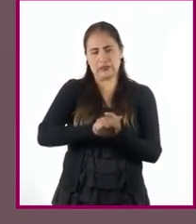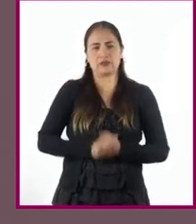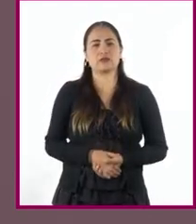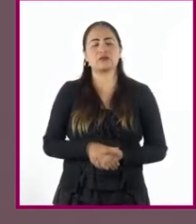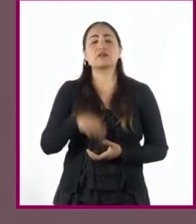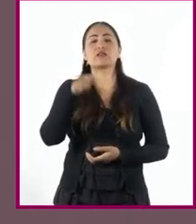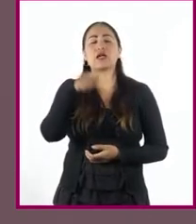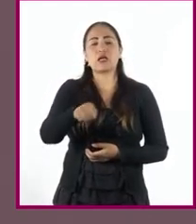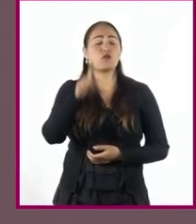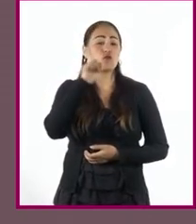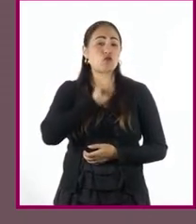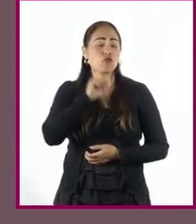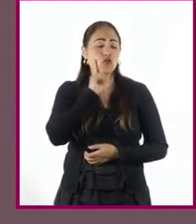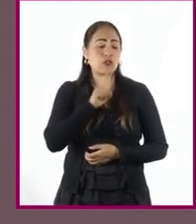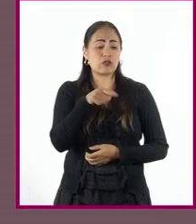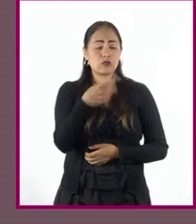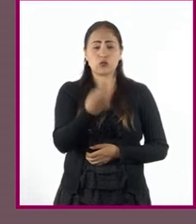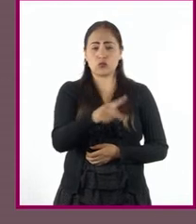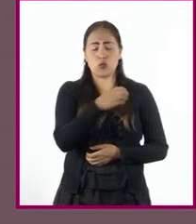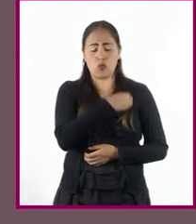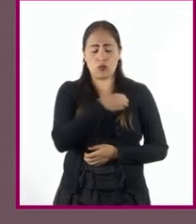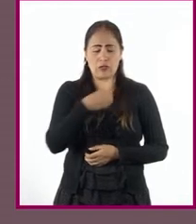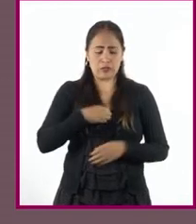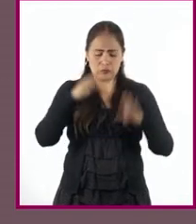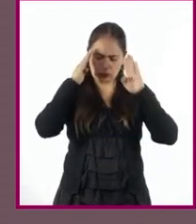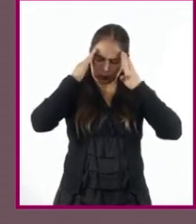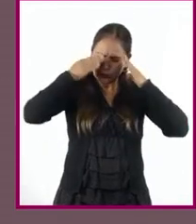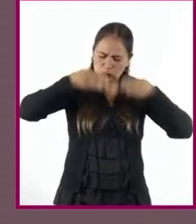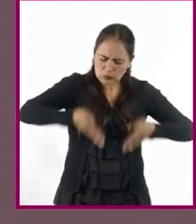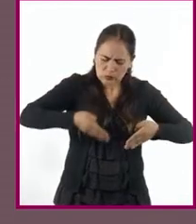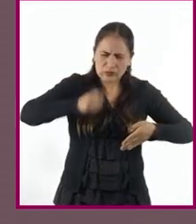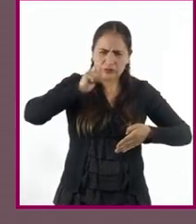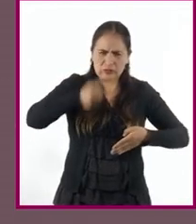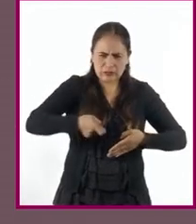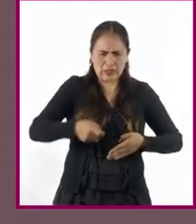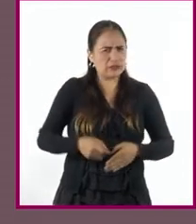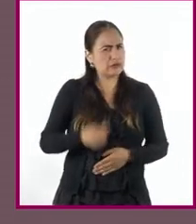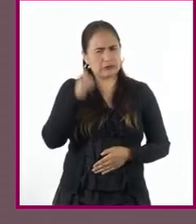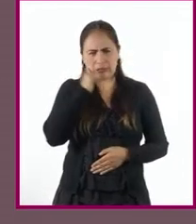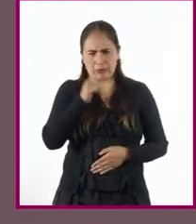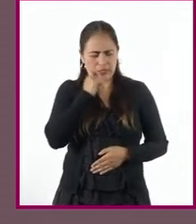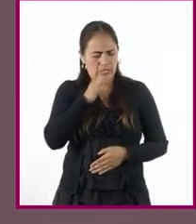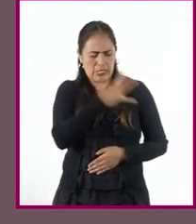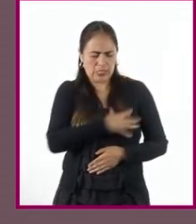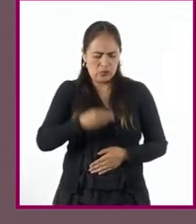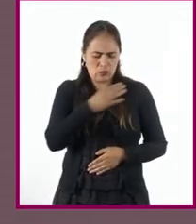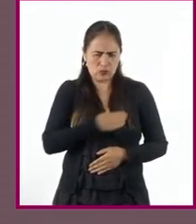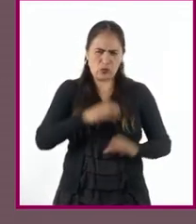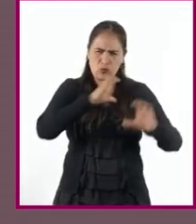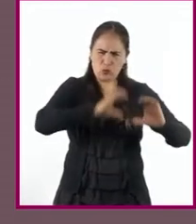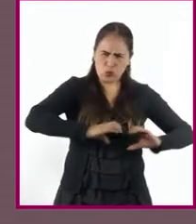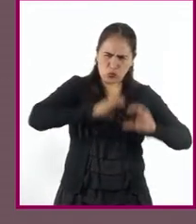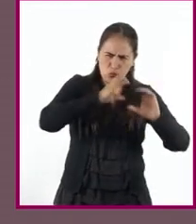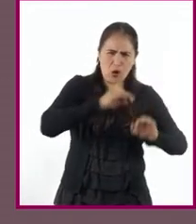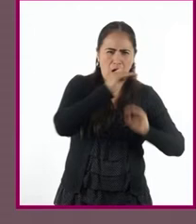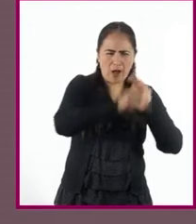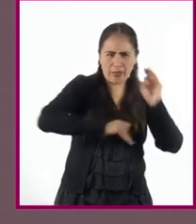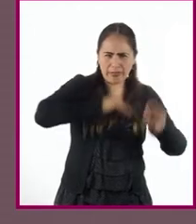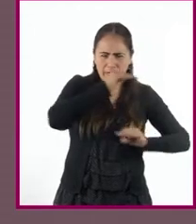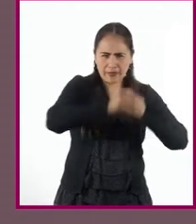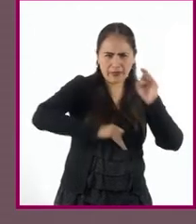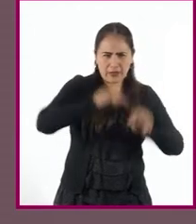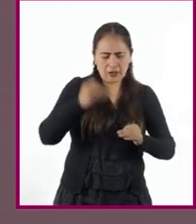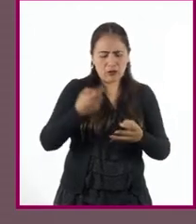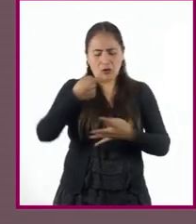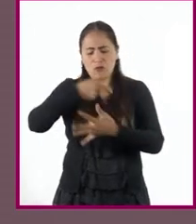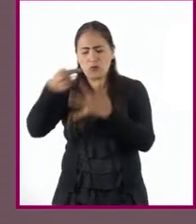obligación de las mujeres concentrarse en la crianza y educación de los hijos en su hogar, para así cumplir con los